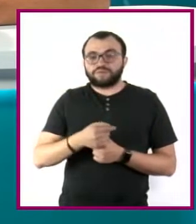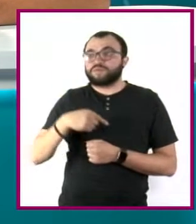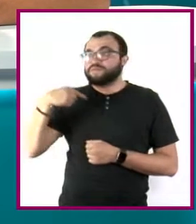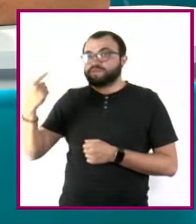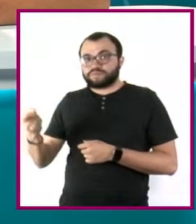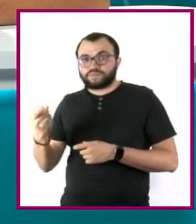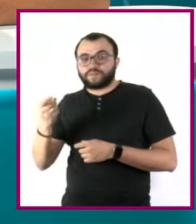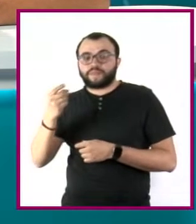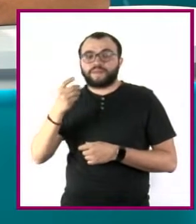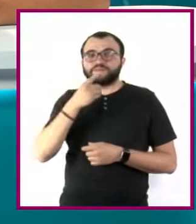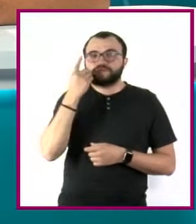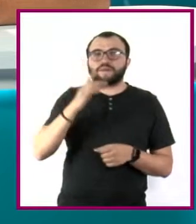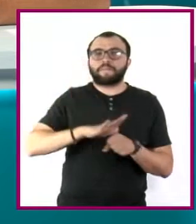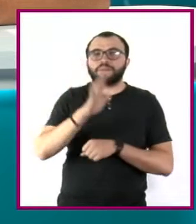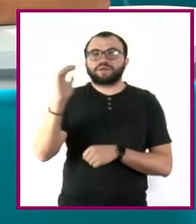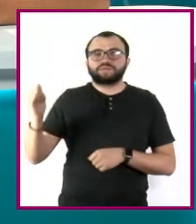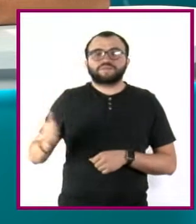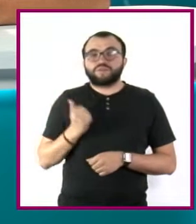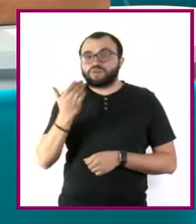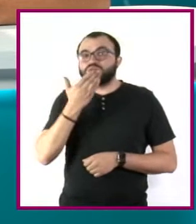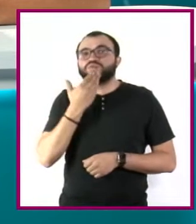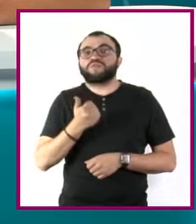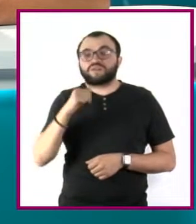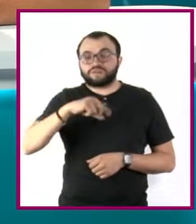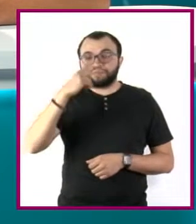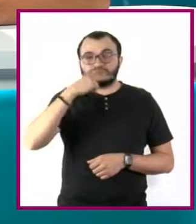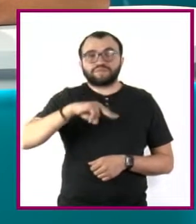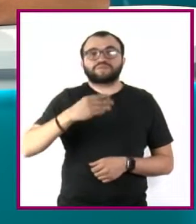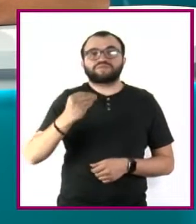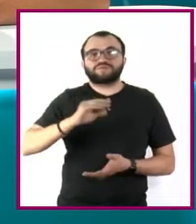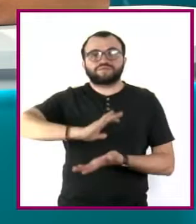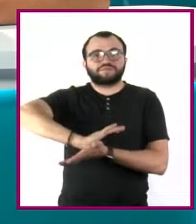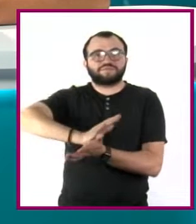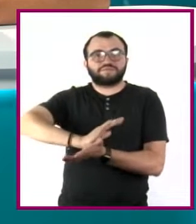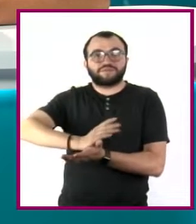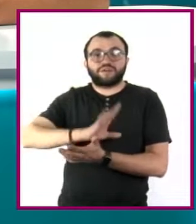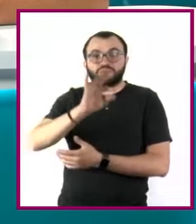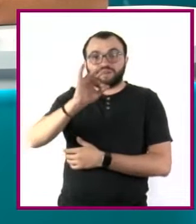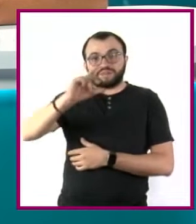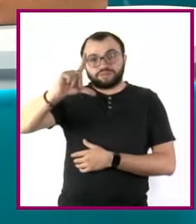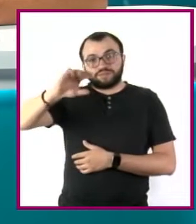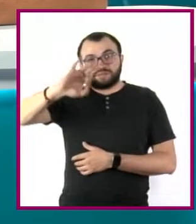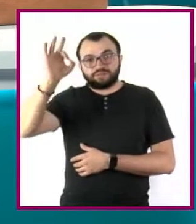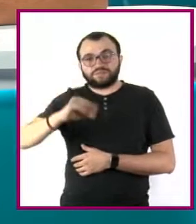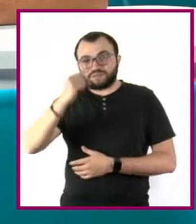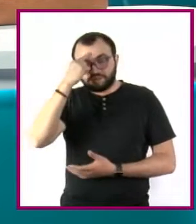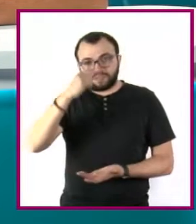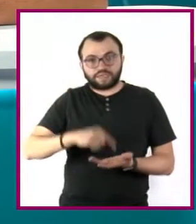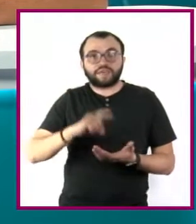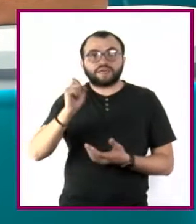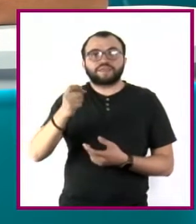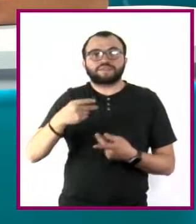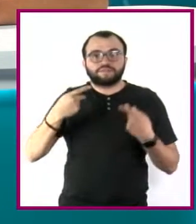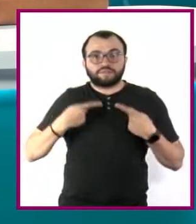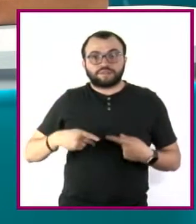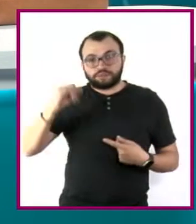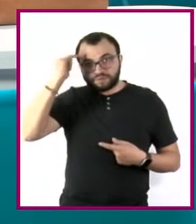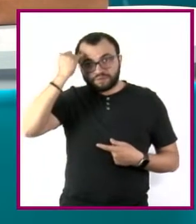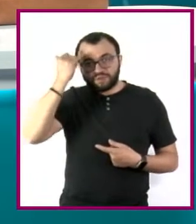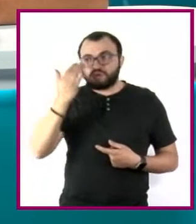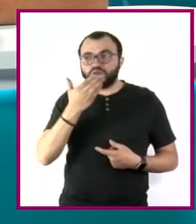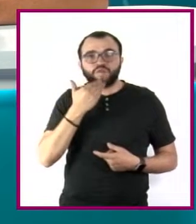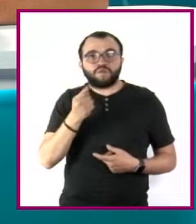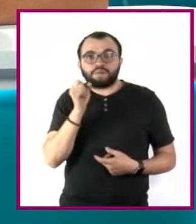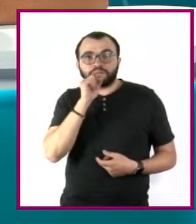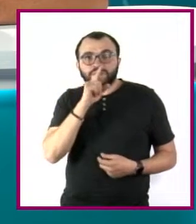la mayor desventaja de ser mexicano es la discriminación, mientras que alrededor del 47% considera que las personas indígenas no tienen las